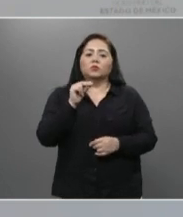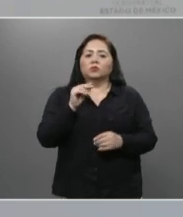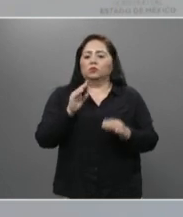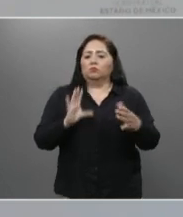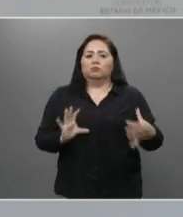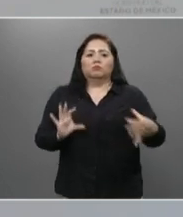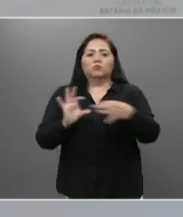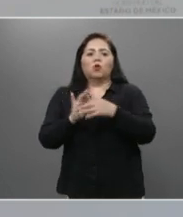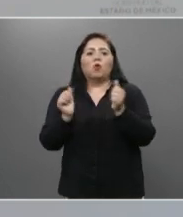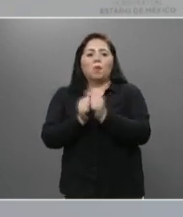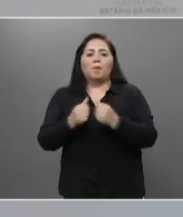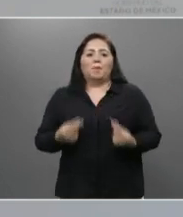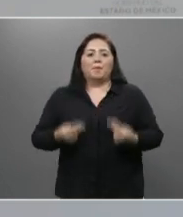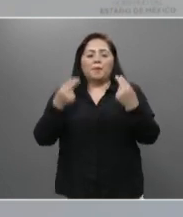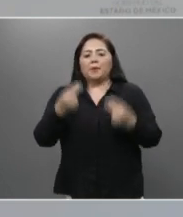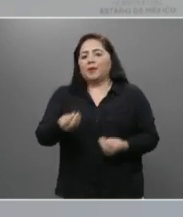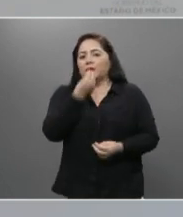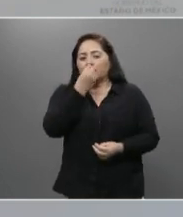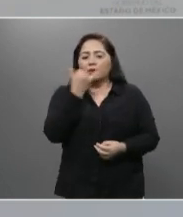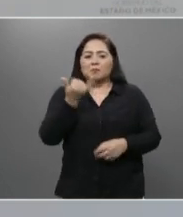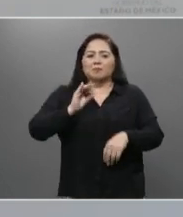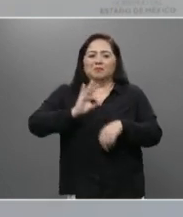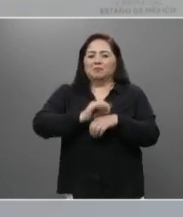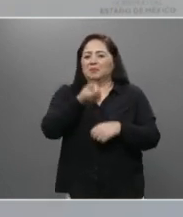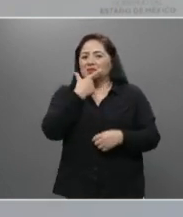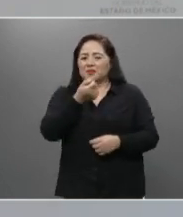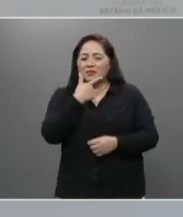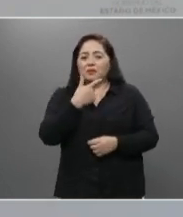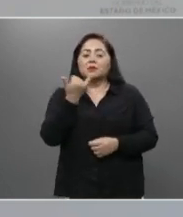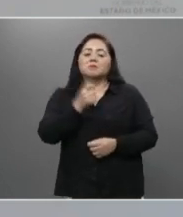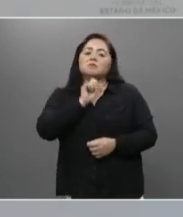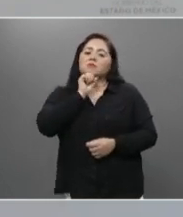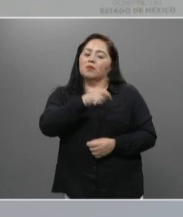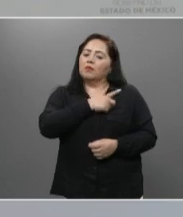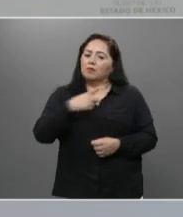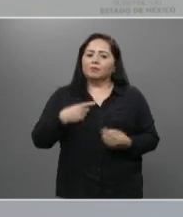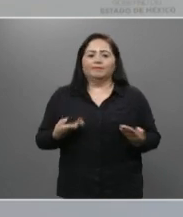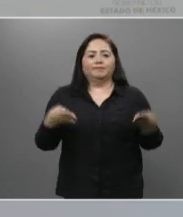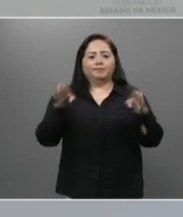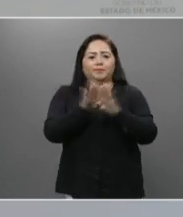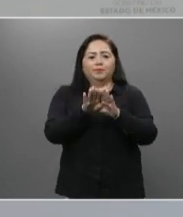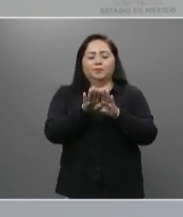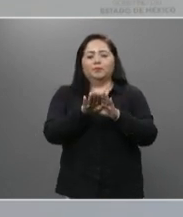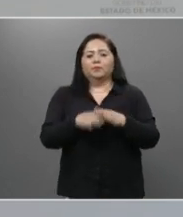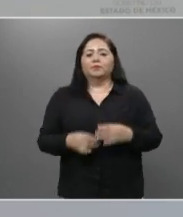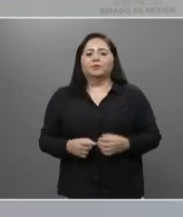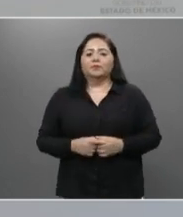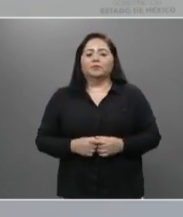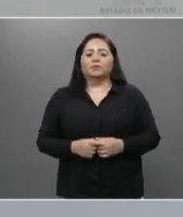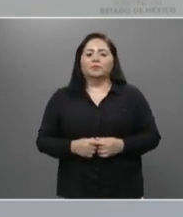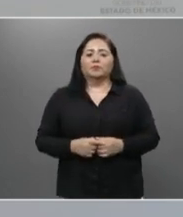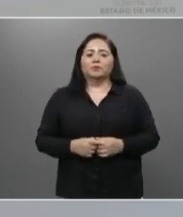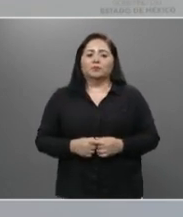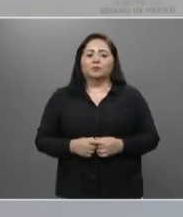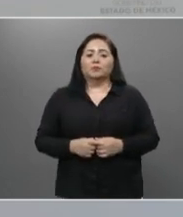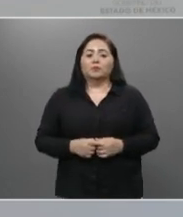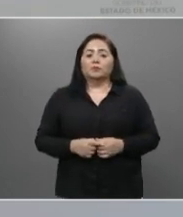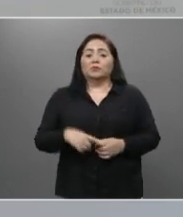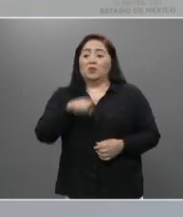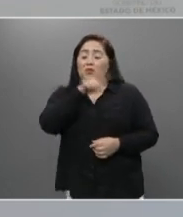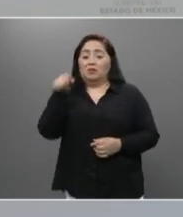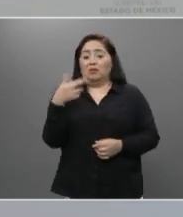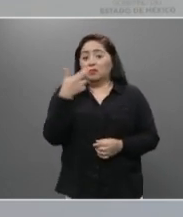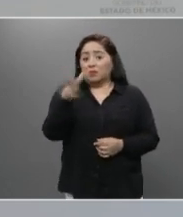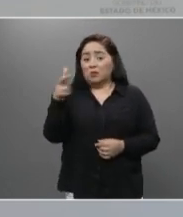relacionadas con la venta de alimentos y medicinas, también deberán cerrar sus puertas. Los